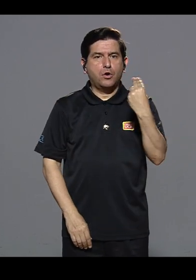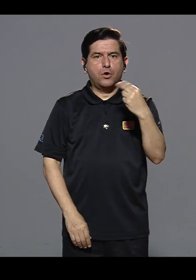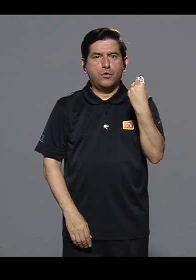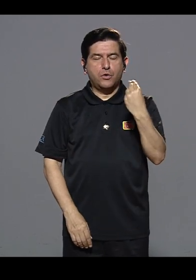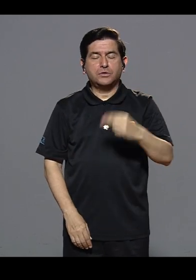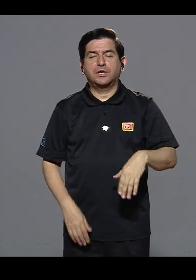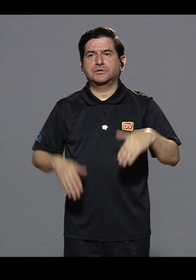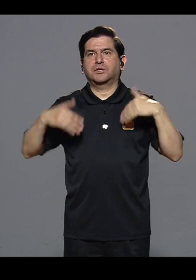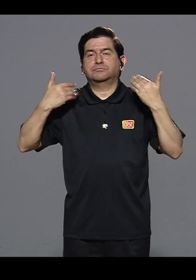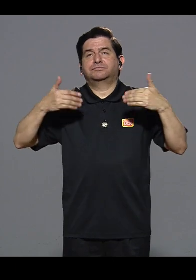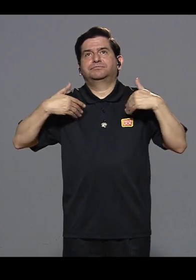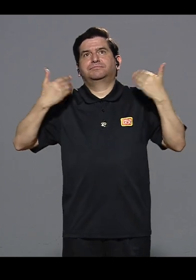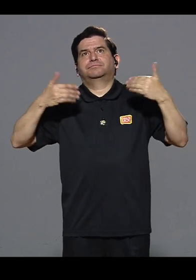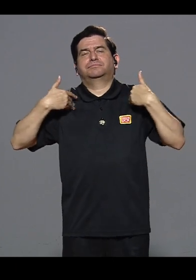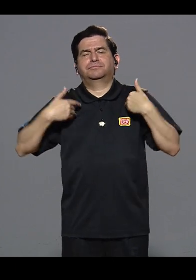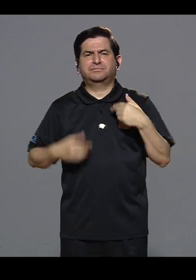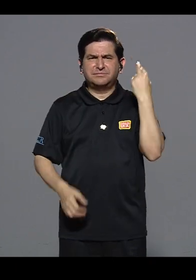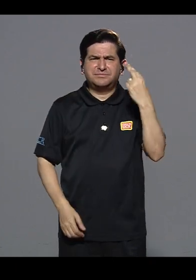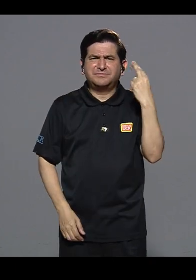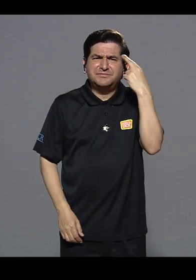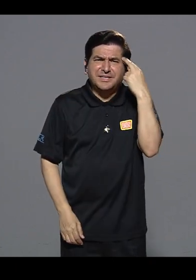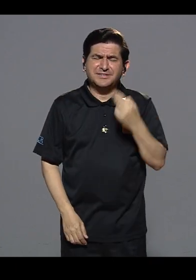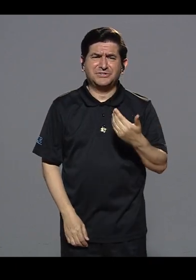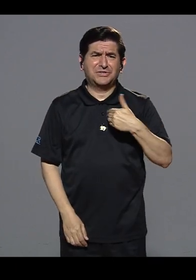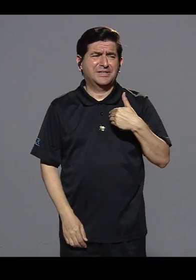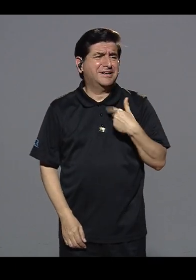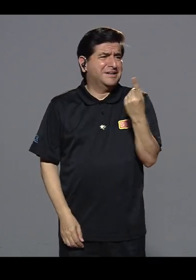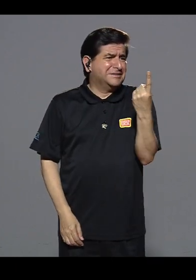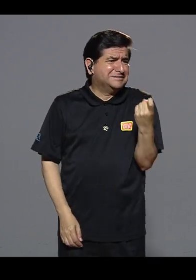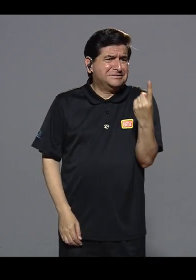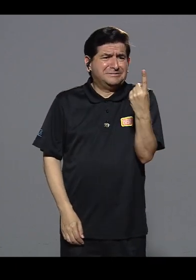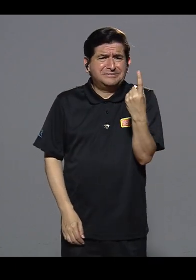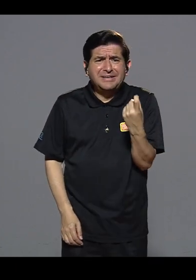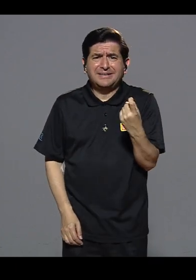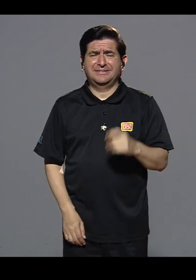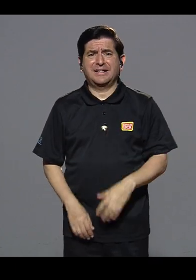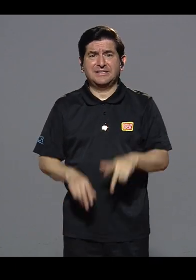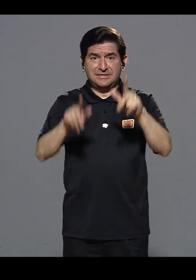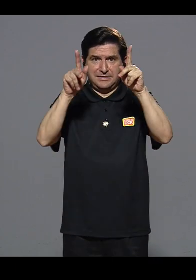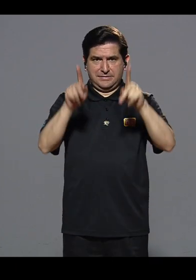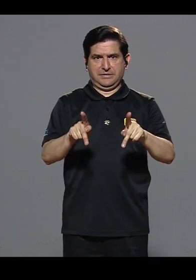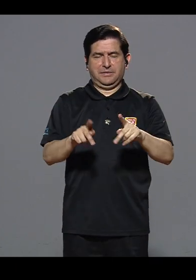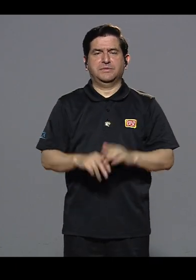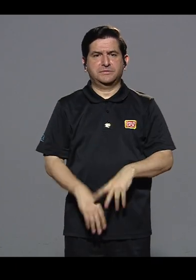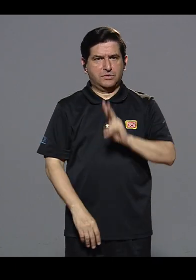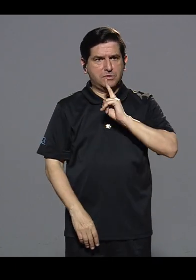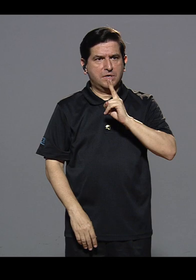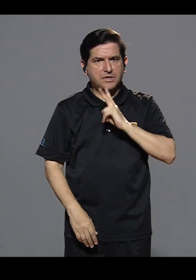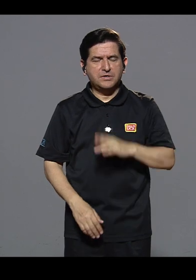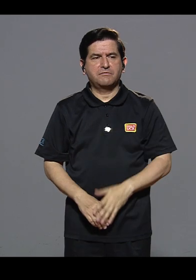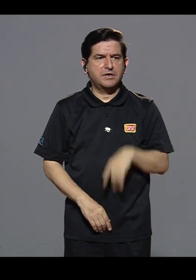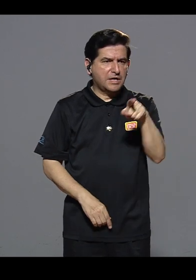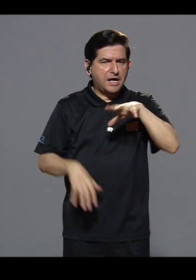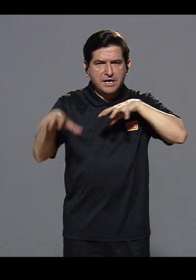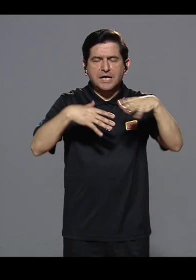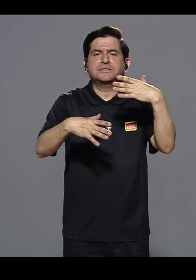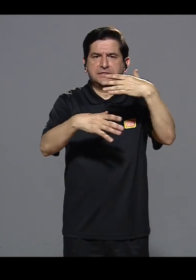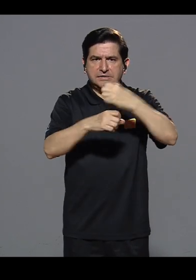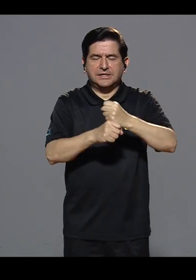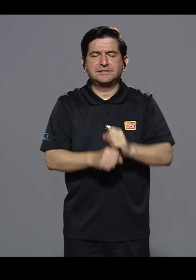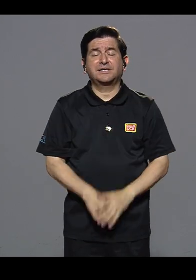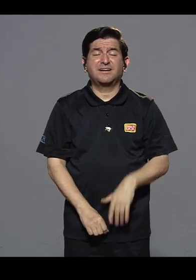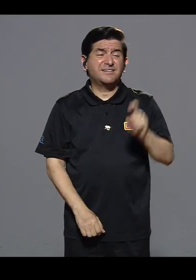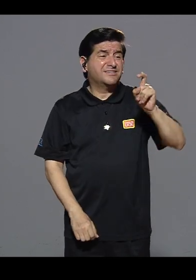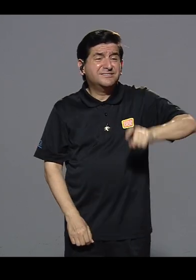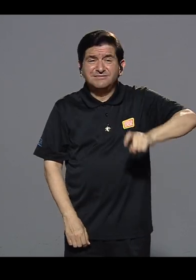compañero. La noticia la recibimos con muchísimo júbilo, precisamente porque teníamos inopia de personas que realmente